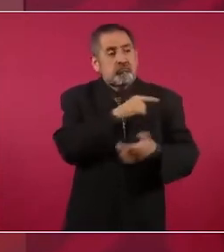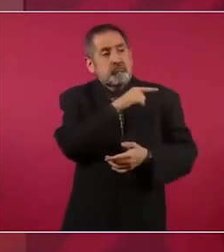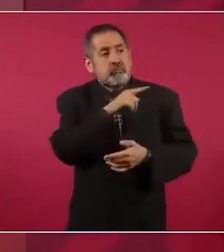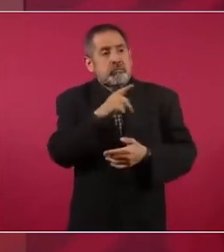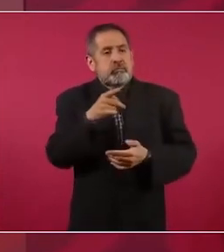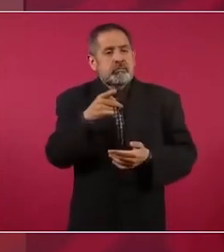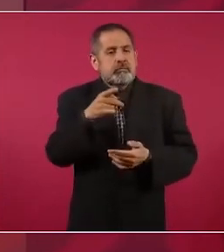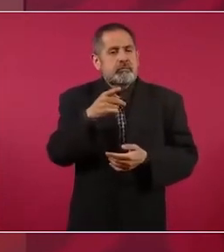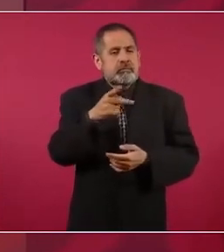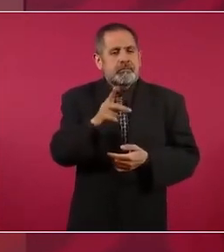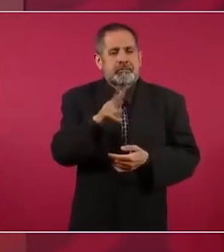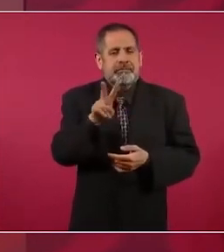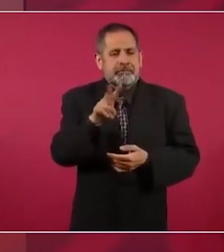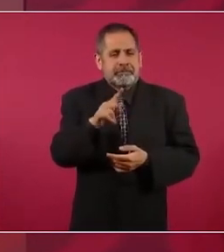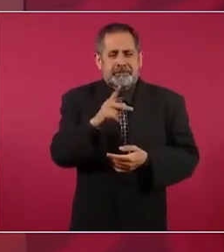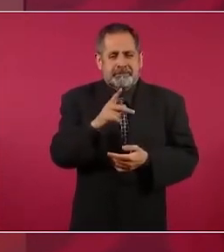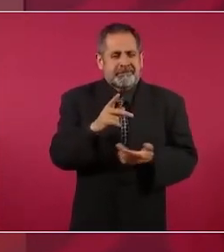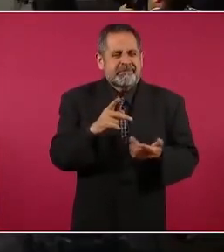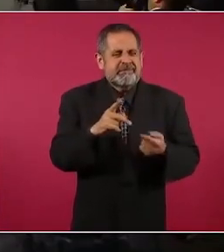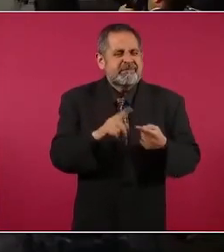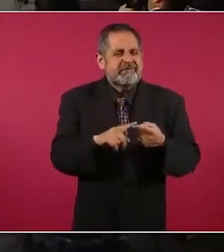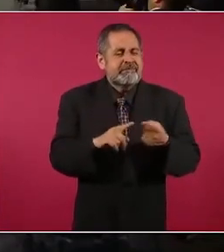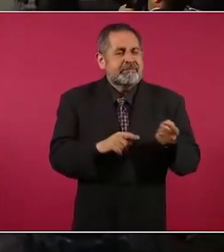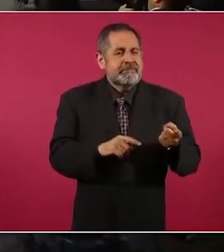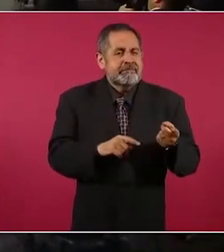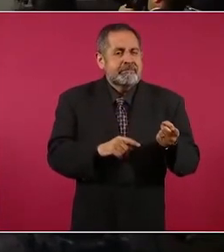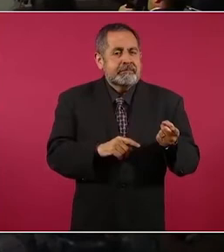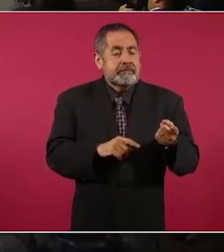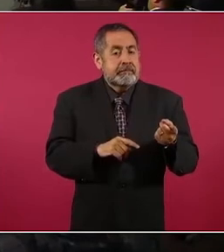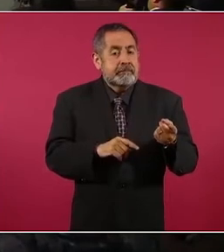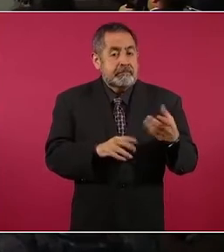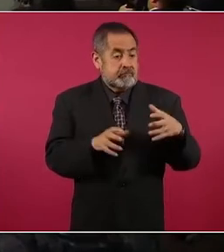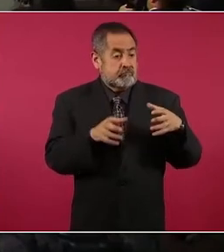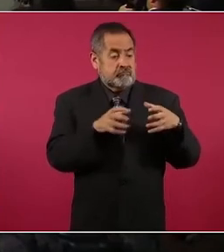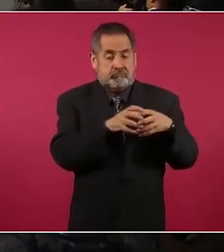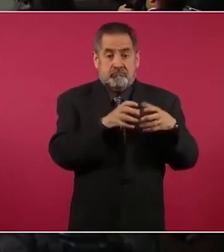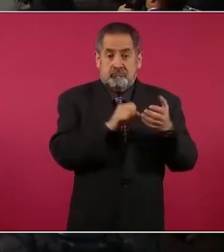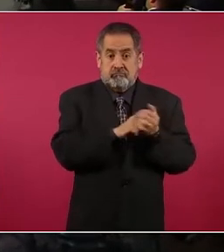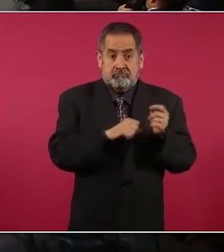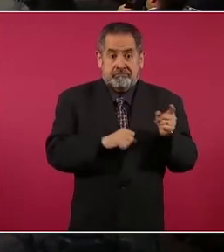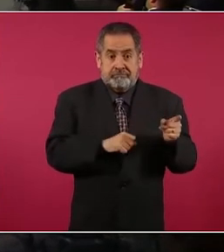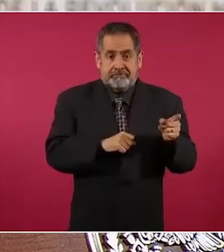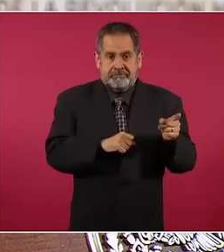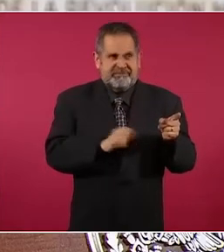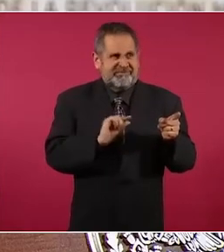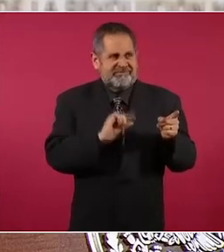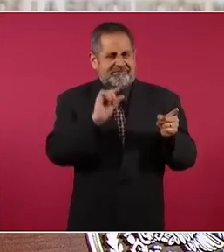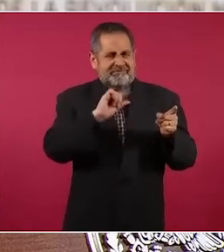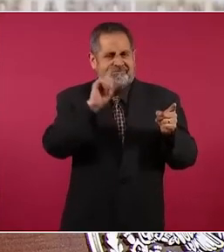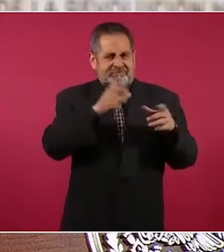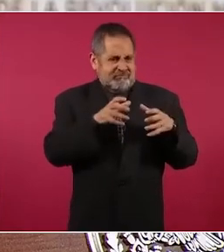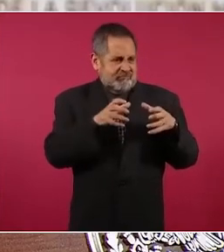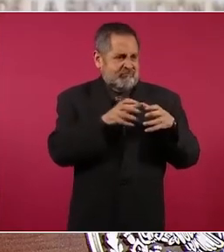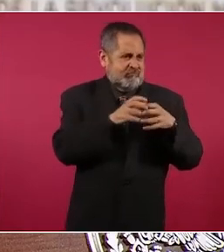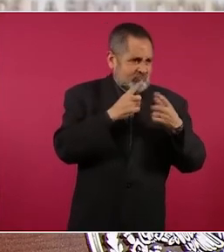los potentados